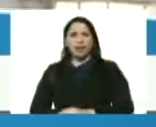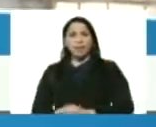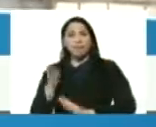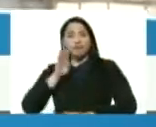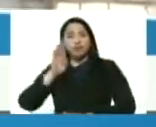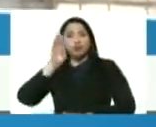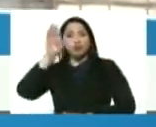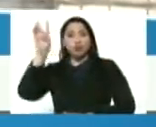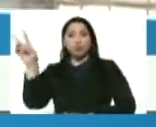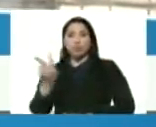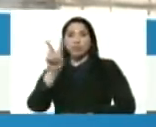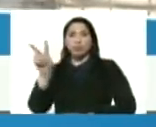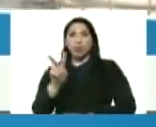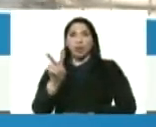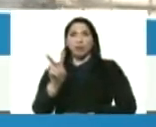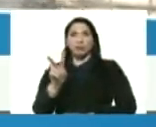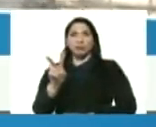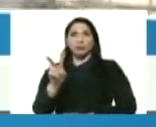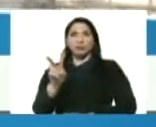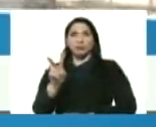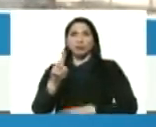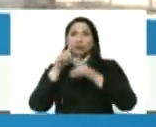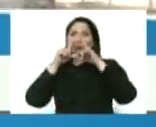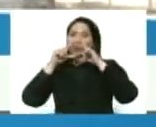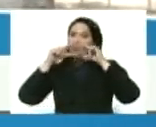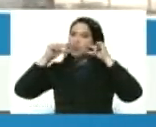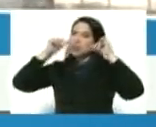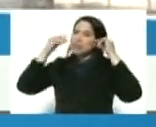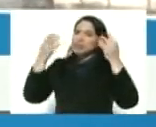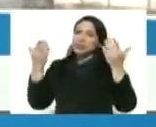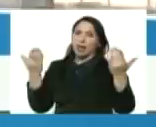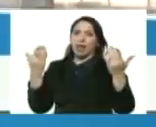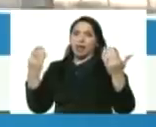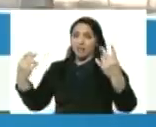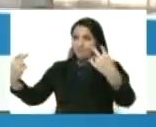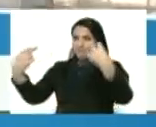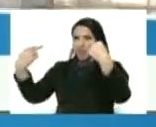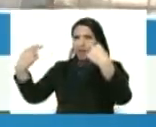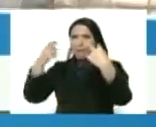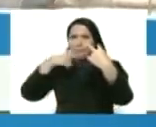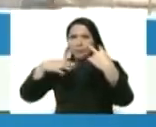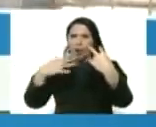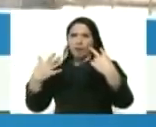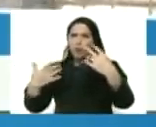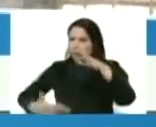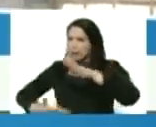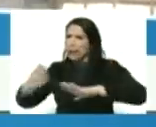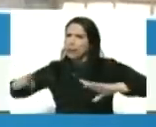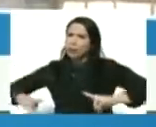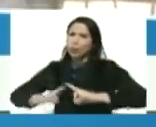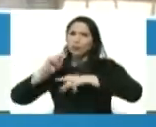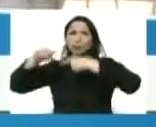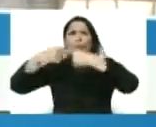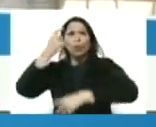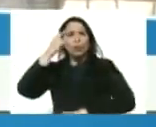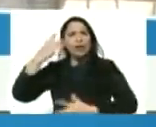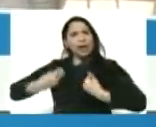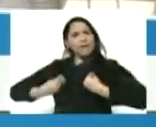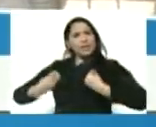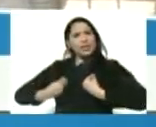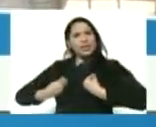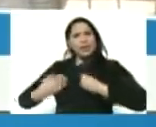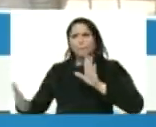futuro de Venezuela una sonrisa y salga al encuentro todos los días con la vida